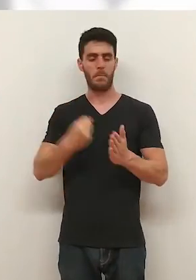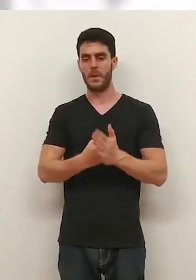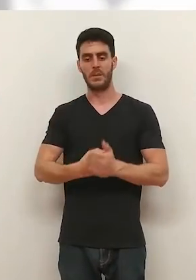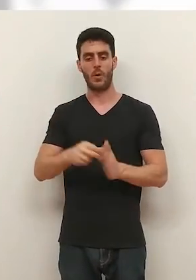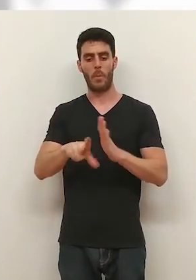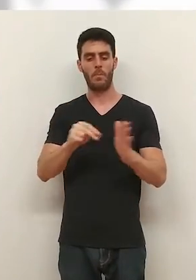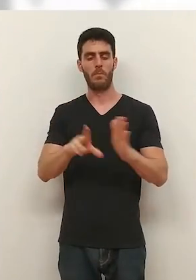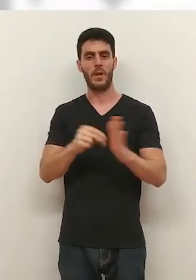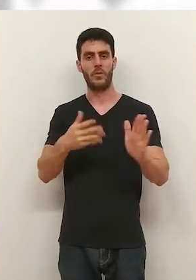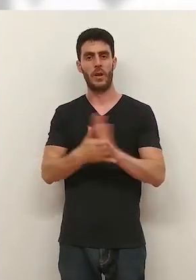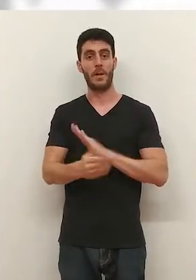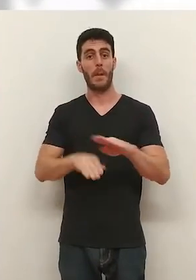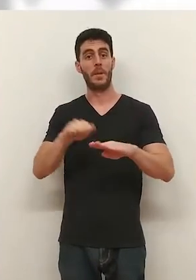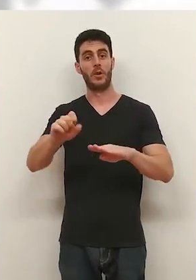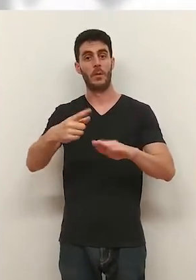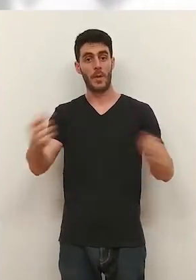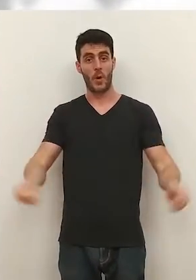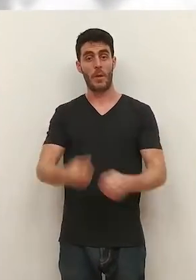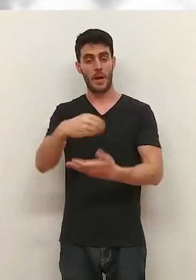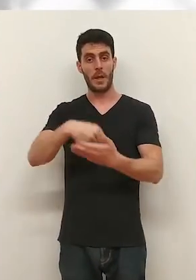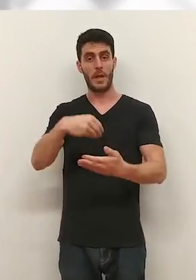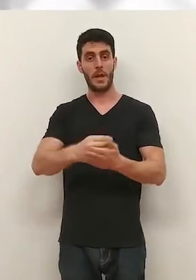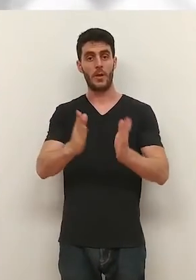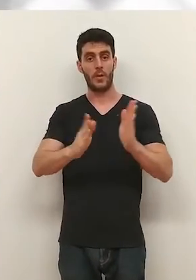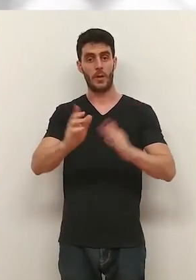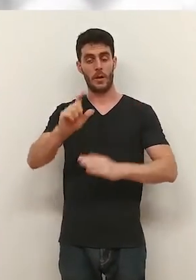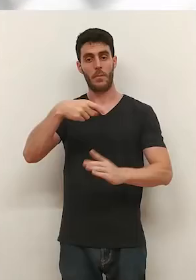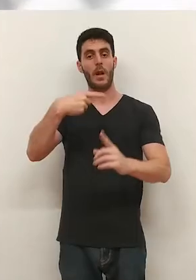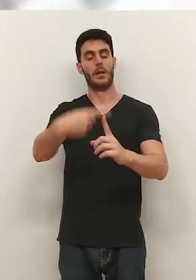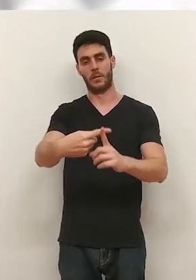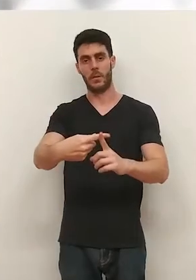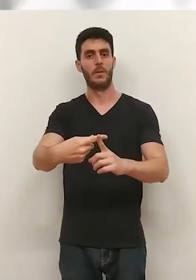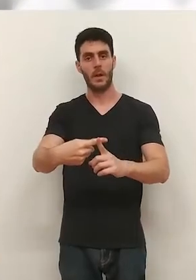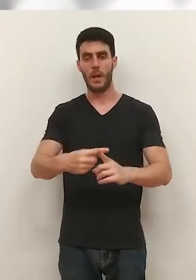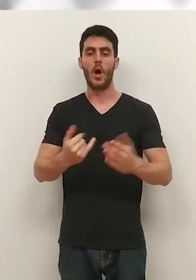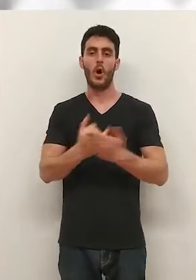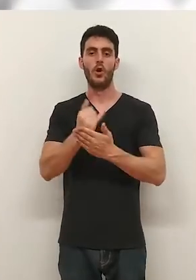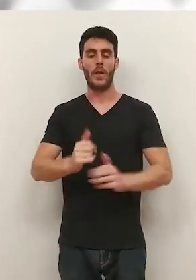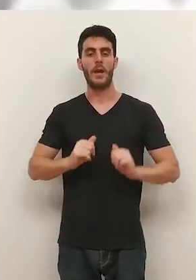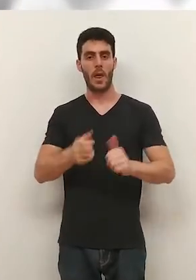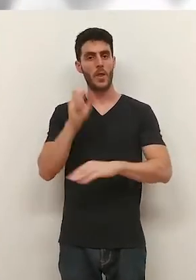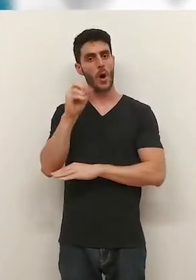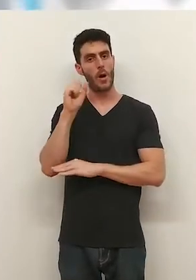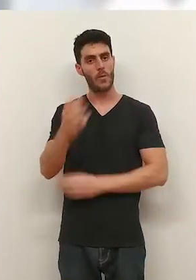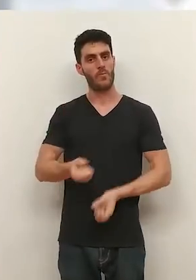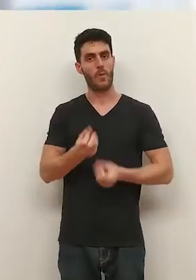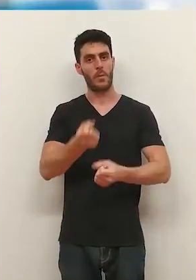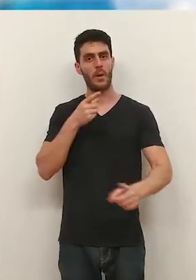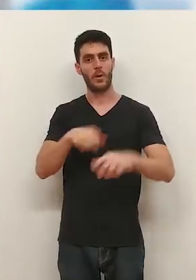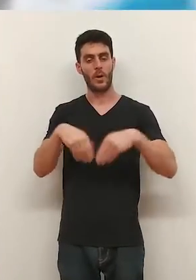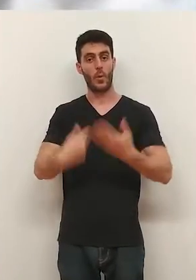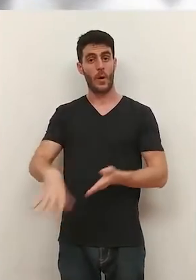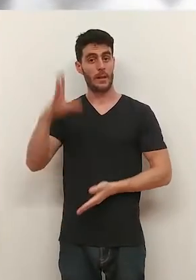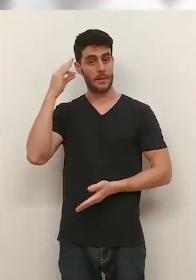nuestra comunidad. Este vídeo es solo el primer paso de una campaña que durante la próxima temporada contará con charlas informativas o jornadas de iniciación